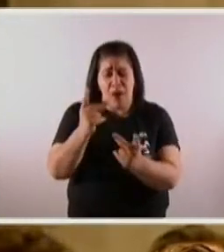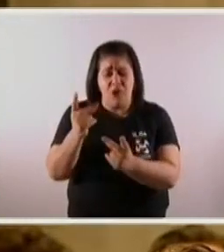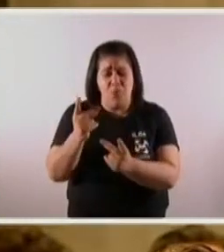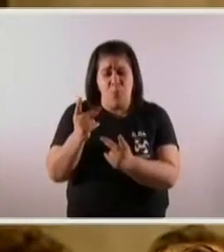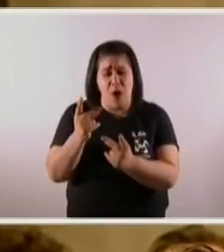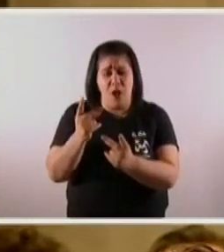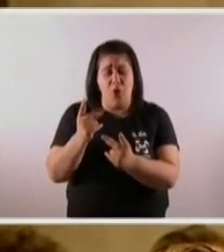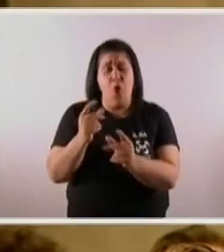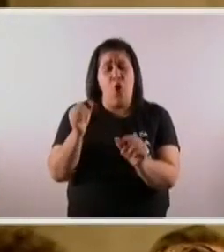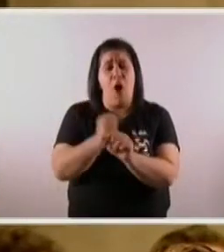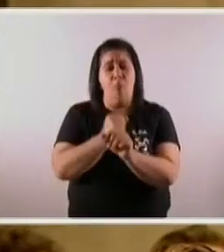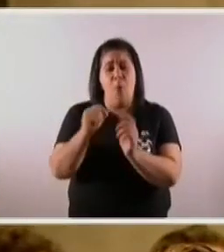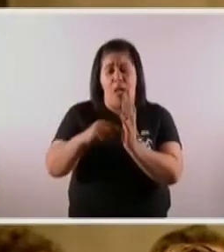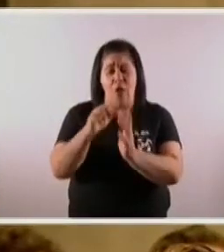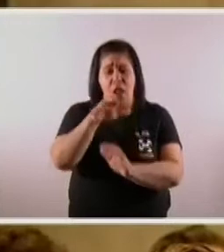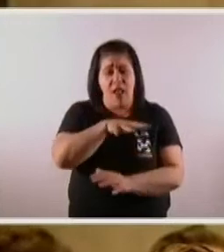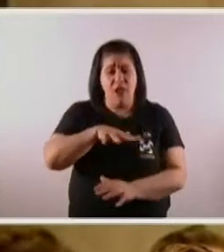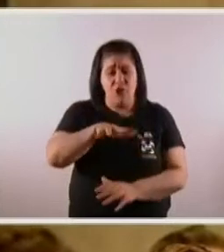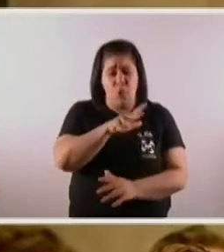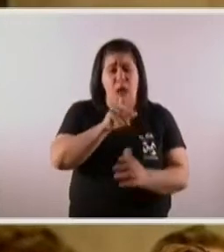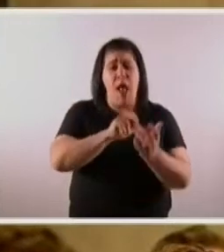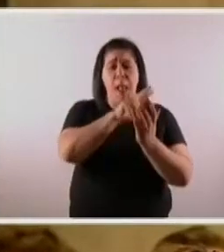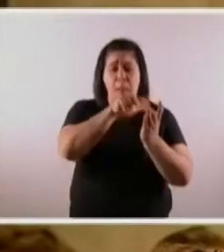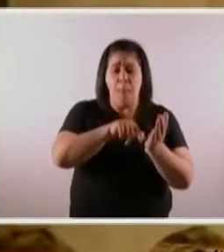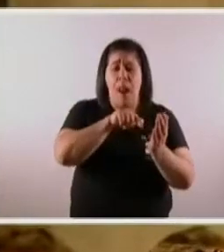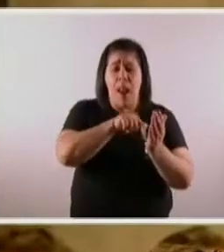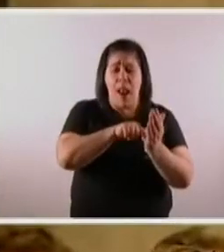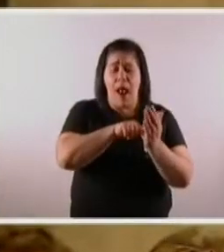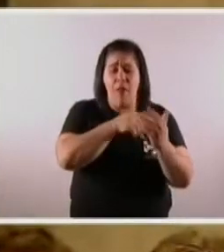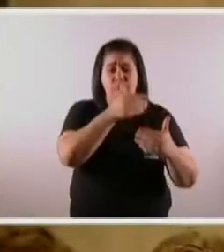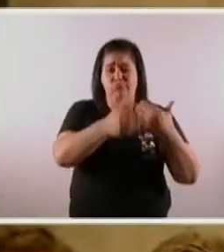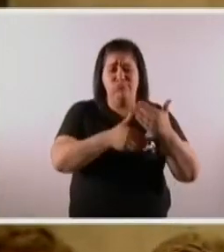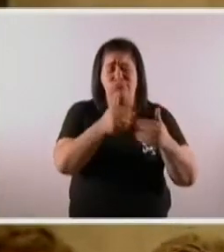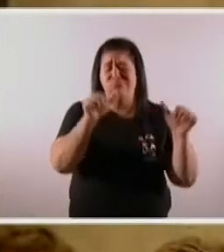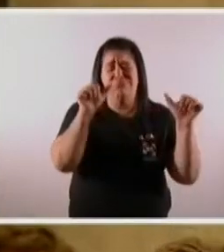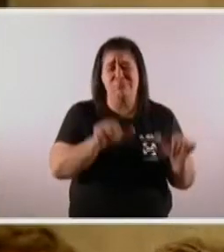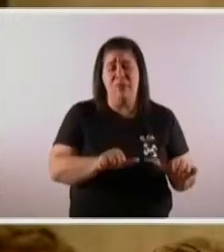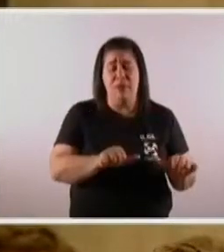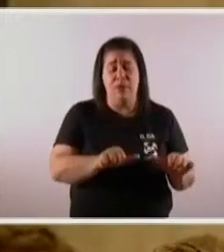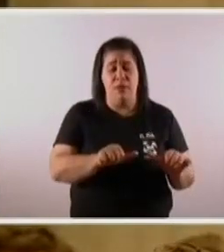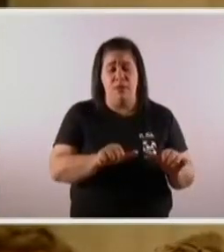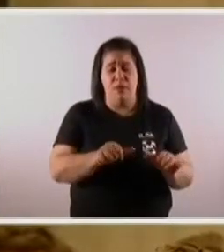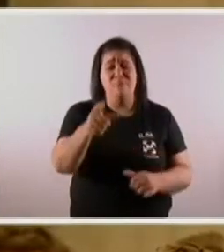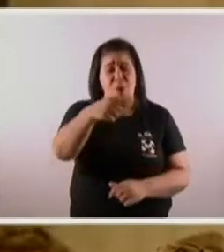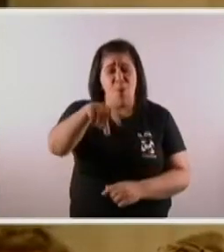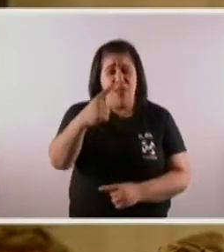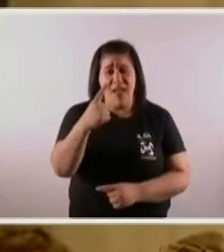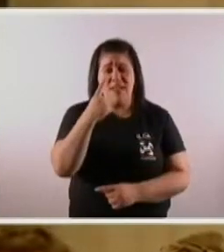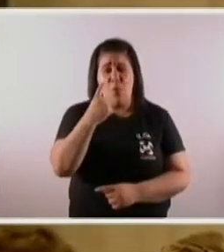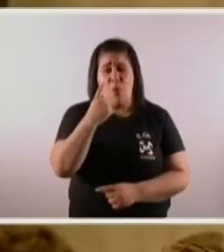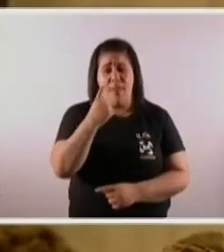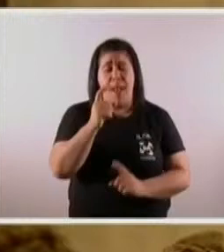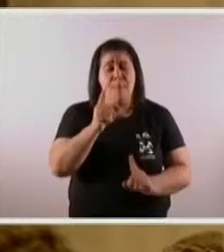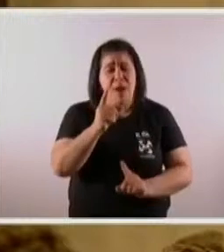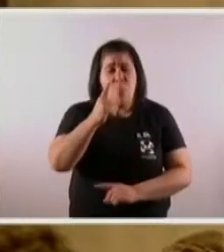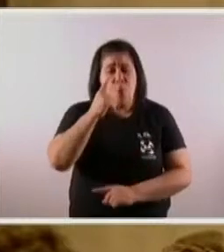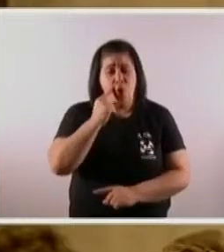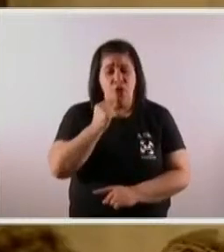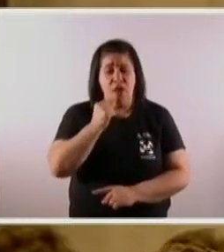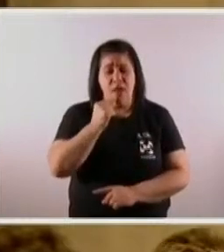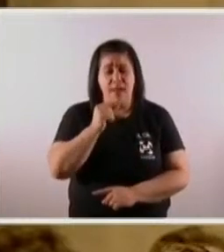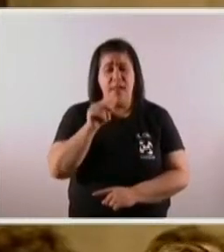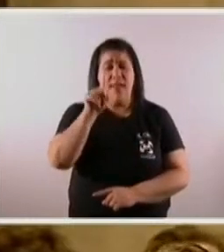aprobado en la ciudad y el plan que se estaba ejecutando. Para que tengan idea, desde ese día nos sacan